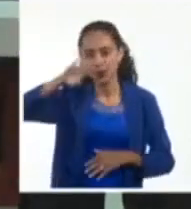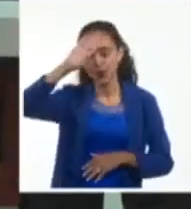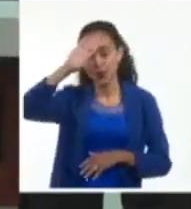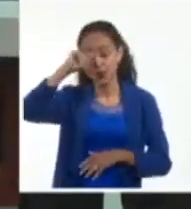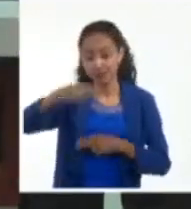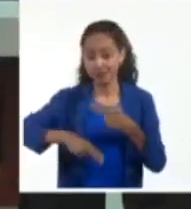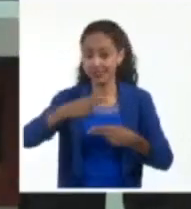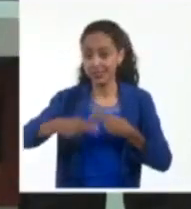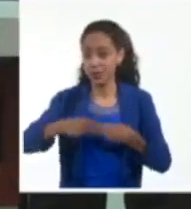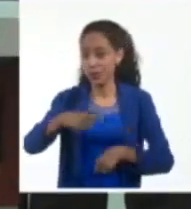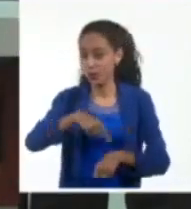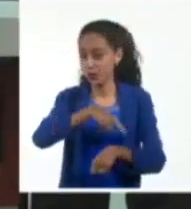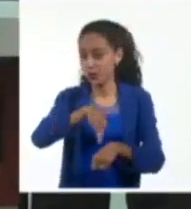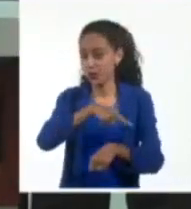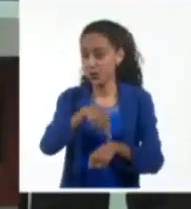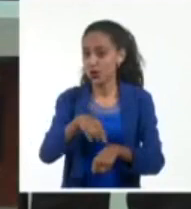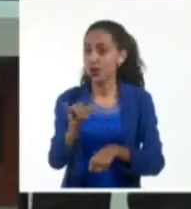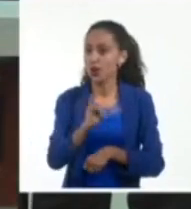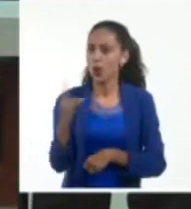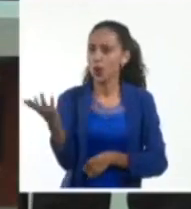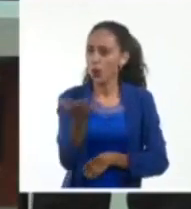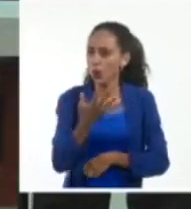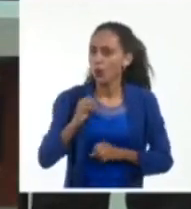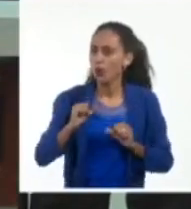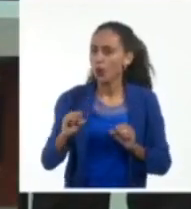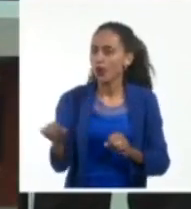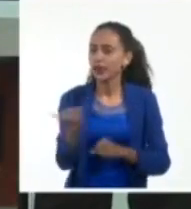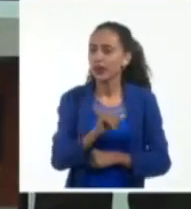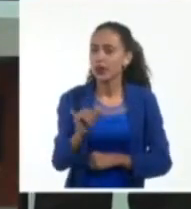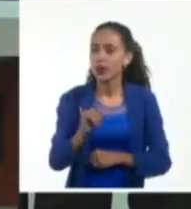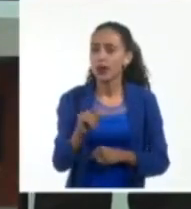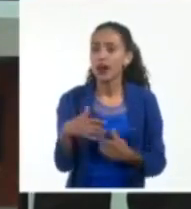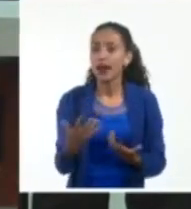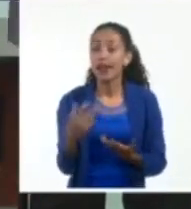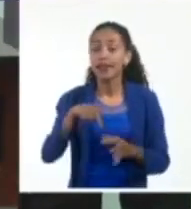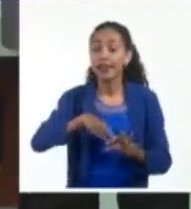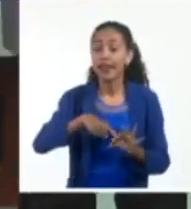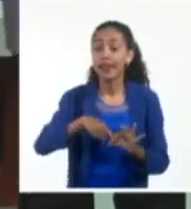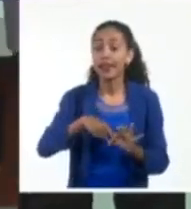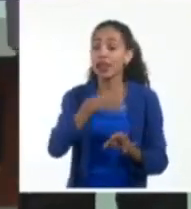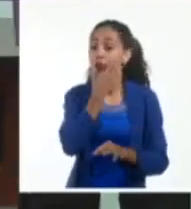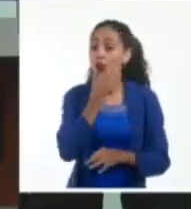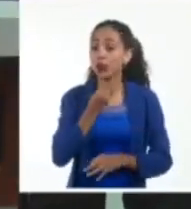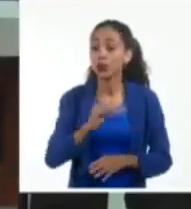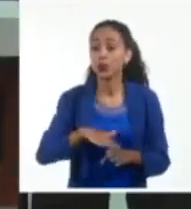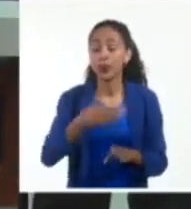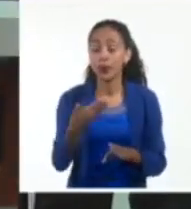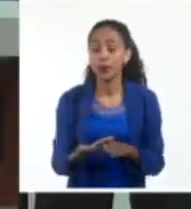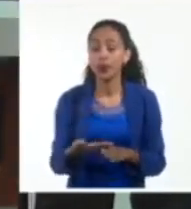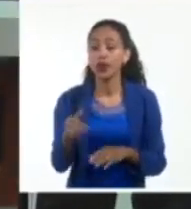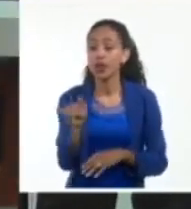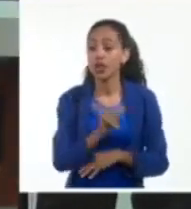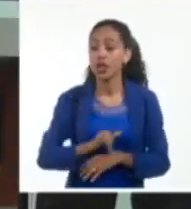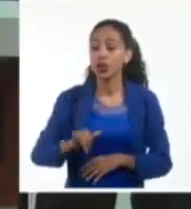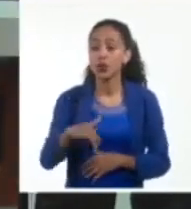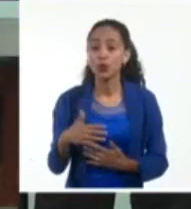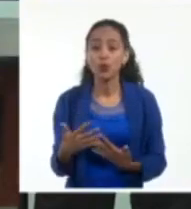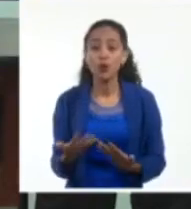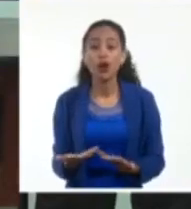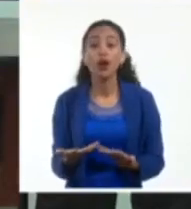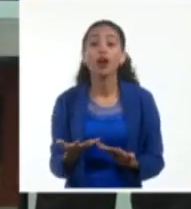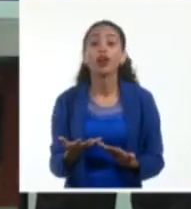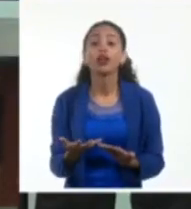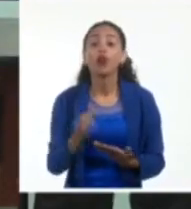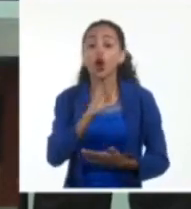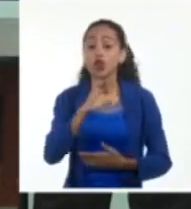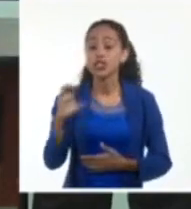en las próximas horas, provocando vientos con fuerza de tormenta tropical sobre la isla de la juventud, que más tarde se extenderán al resto